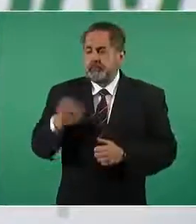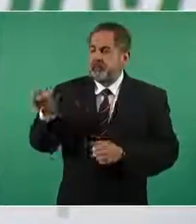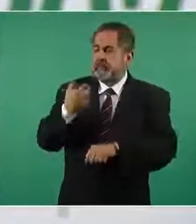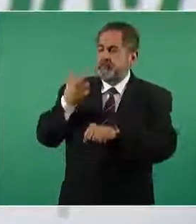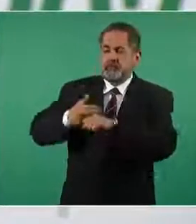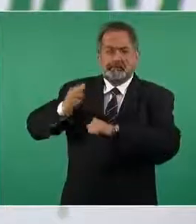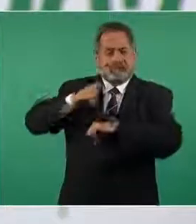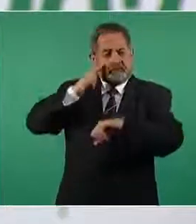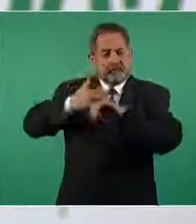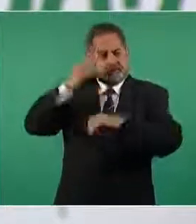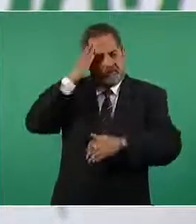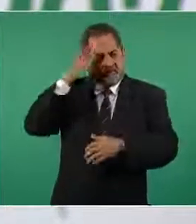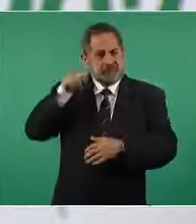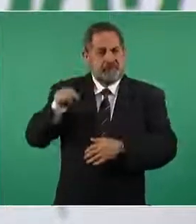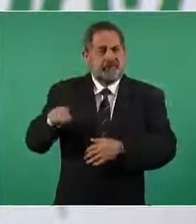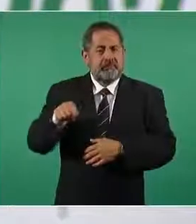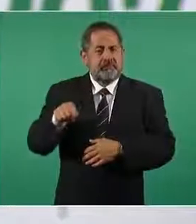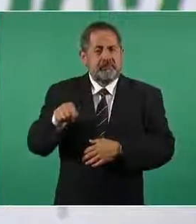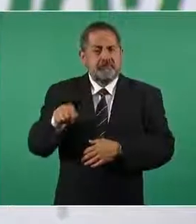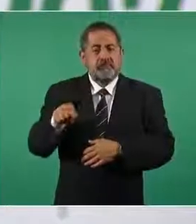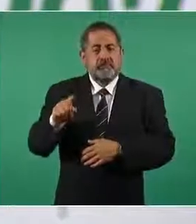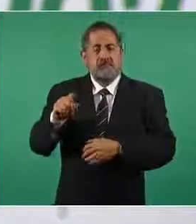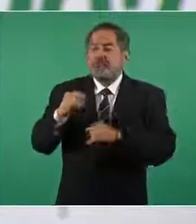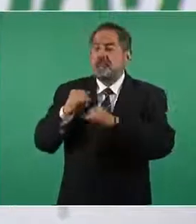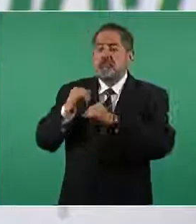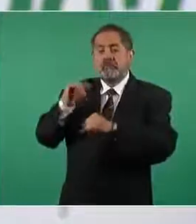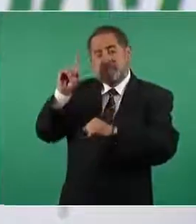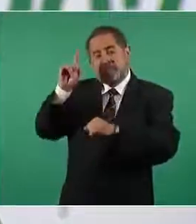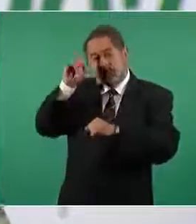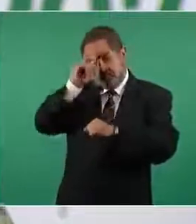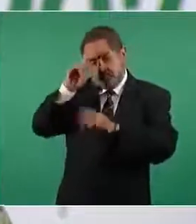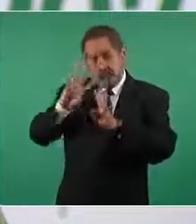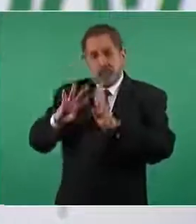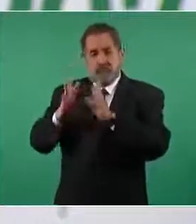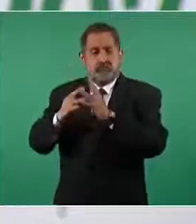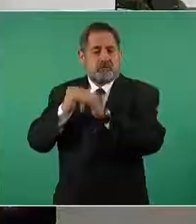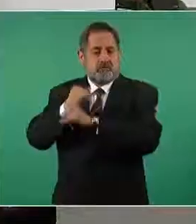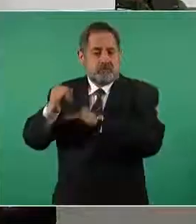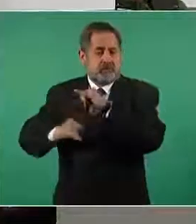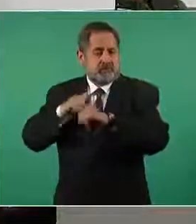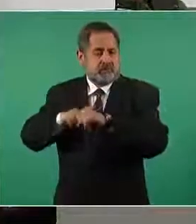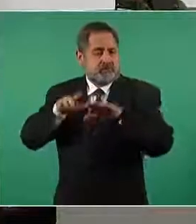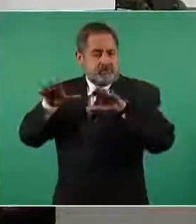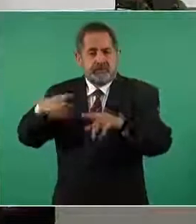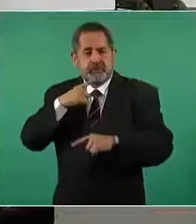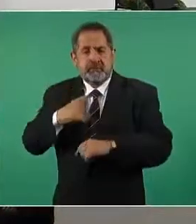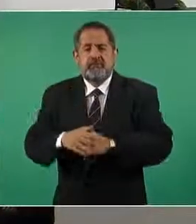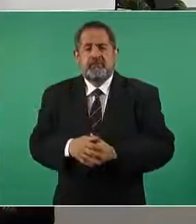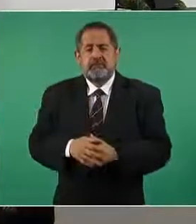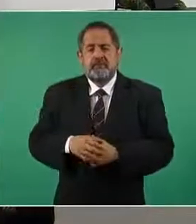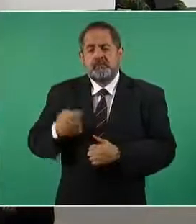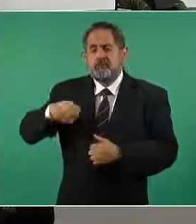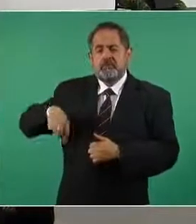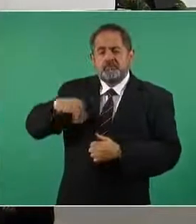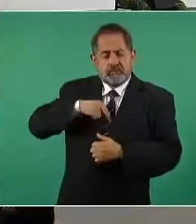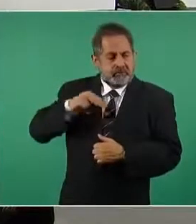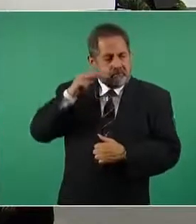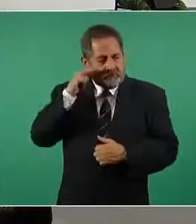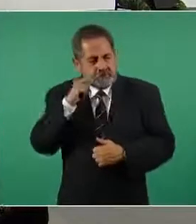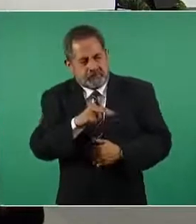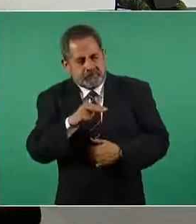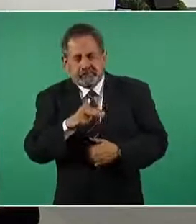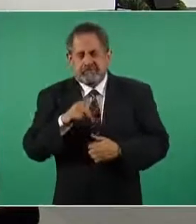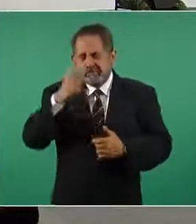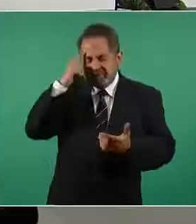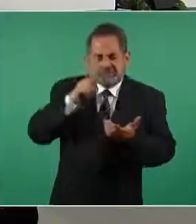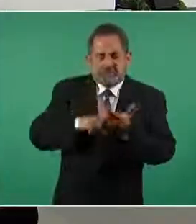general del Consejo Internacional de Aeropuertos le voy a dar lectura textual nosotros hemos sido grandes críticos del